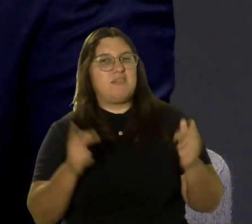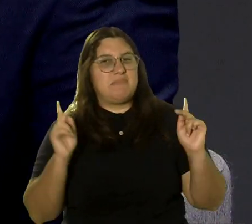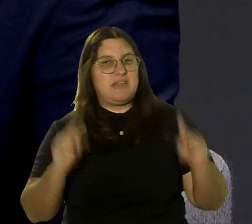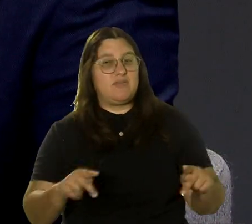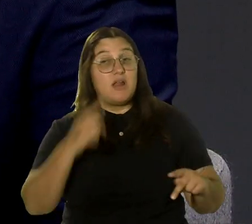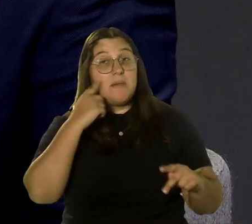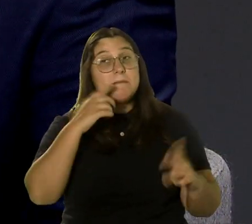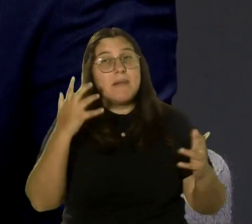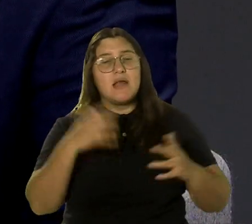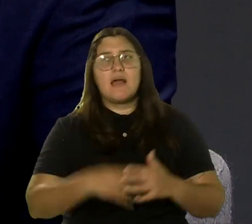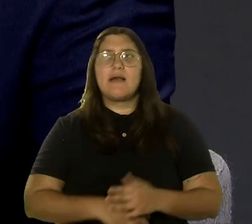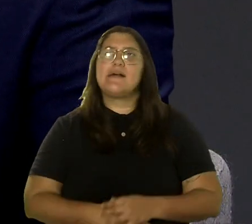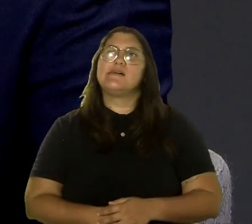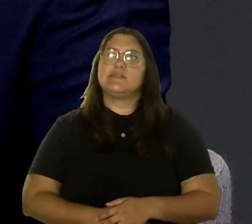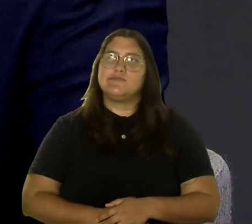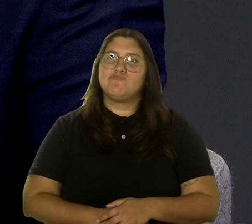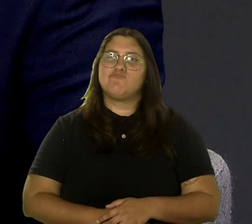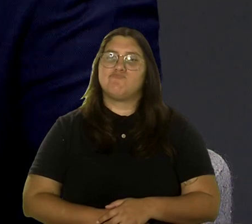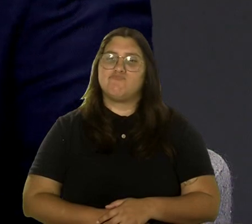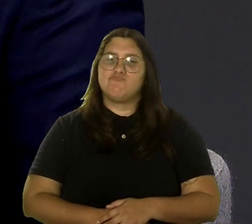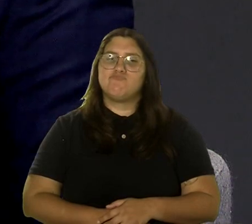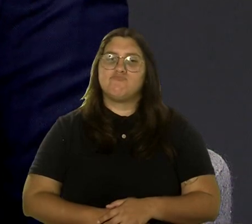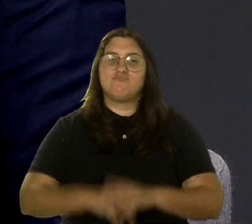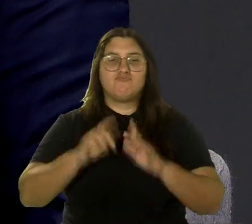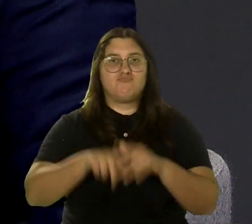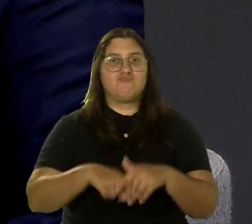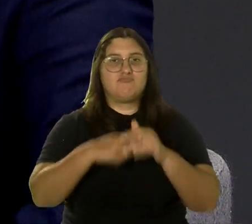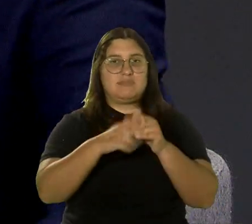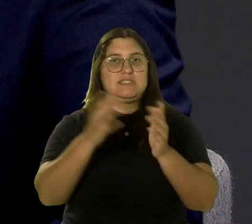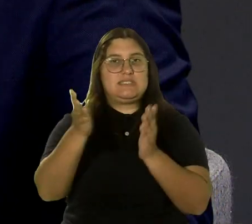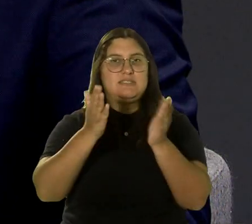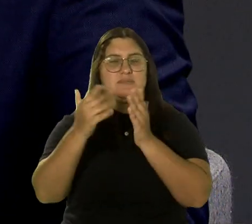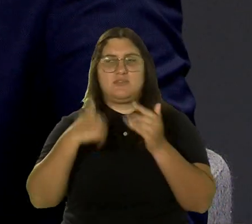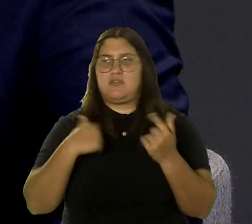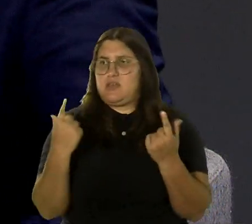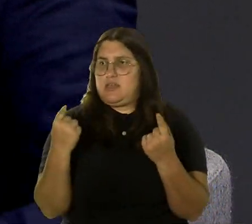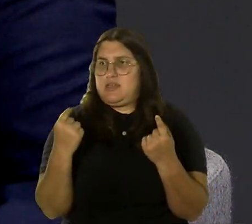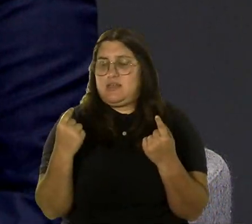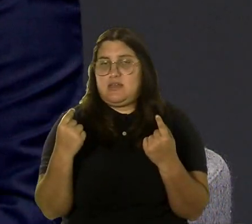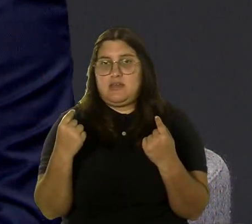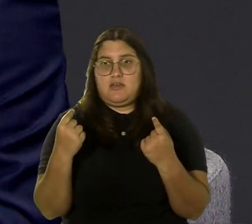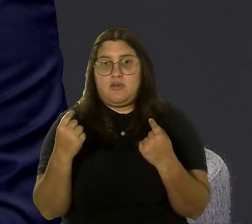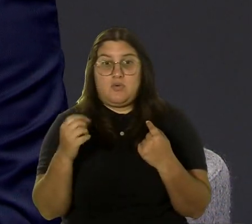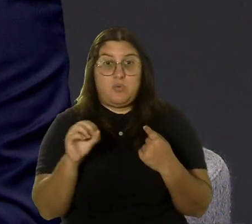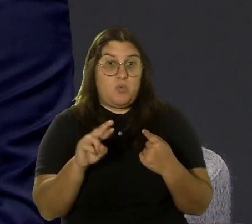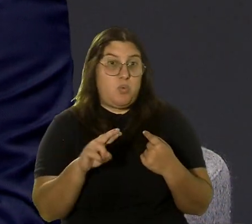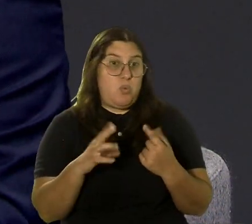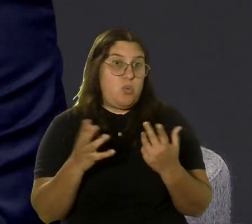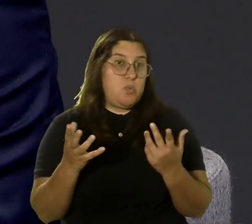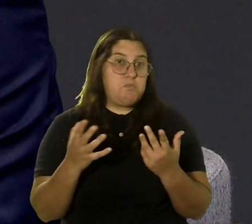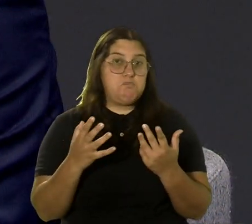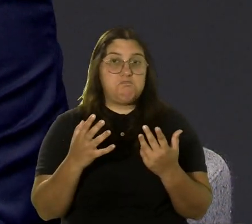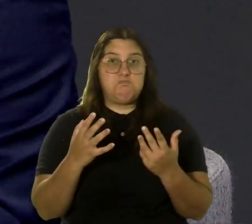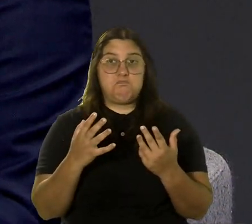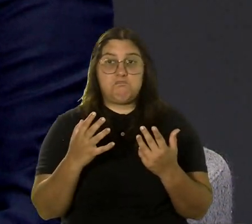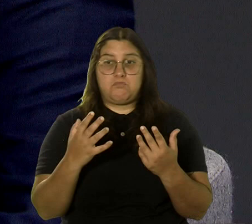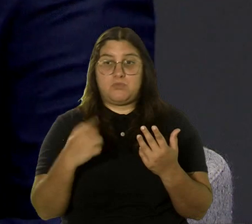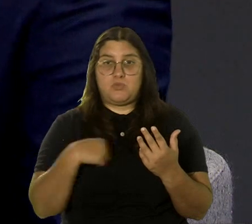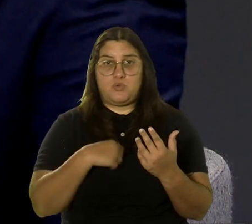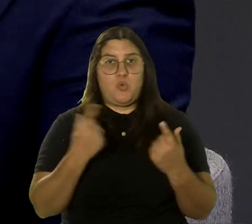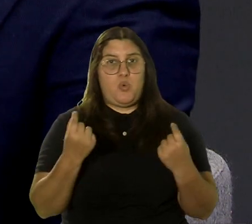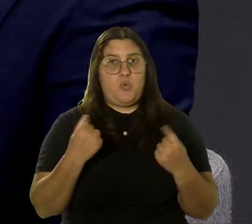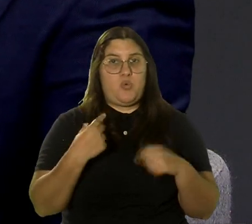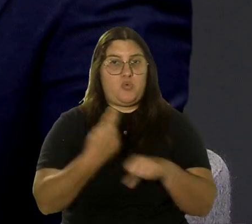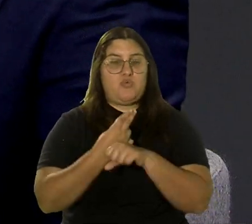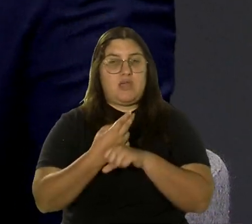para comenzar a dar esos servicios? ¿Qué yo tengo que tener o qué herramientas tengo que utilizar?